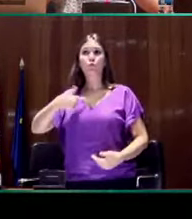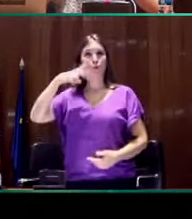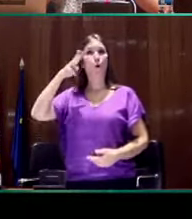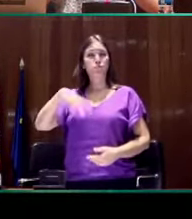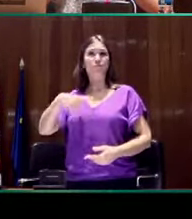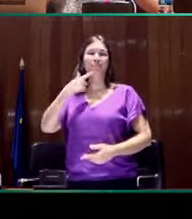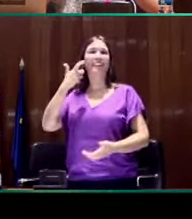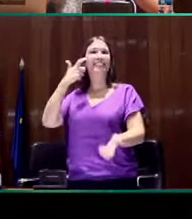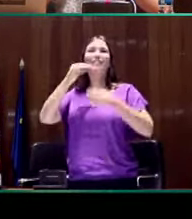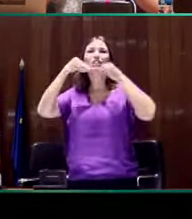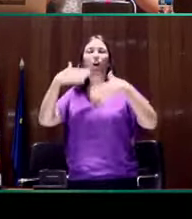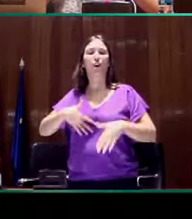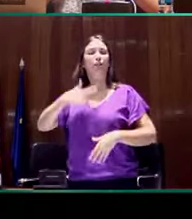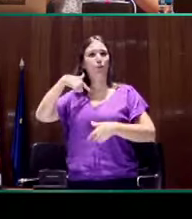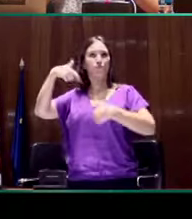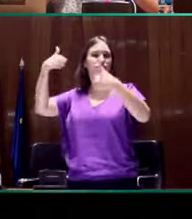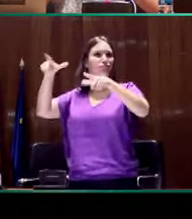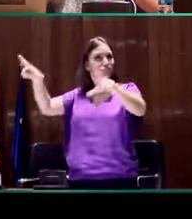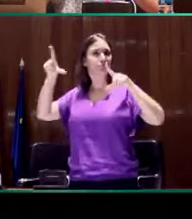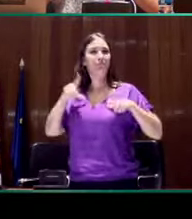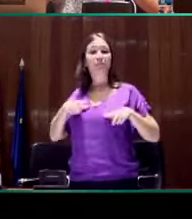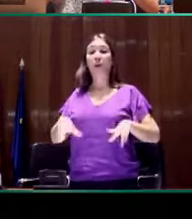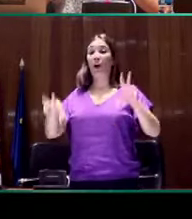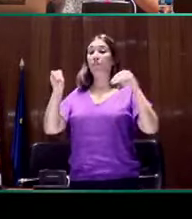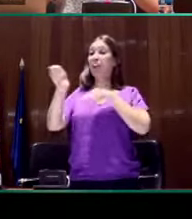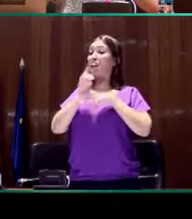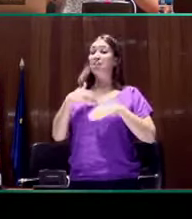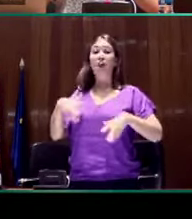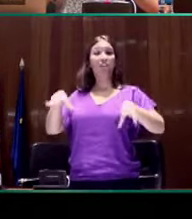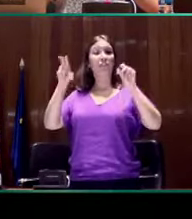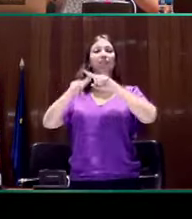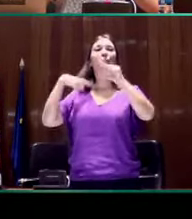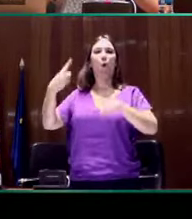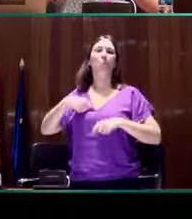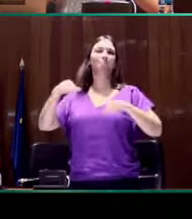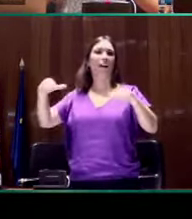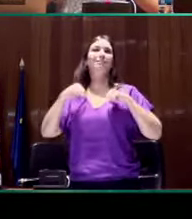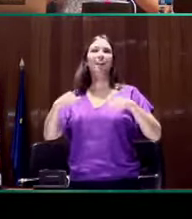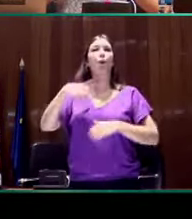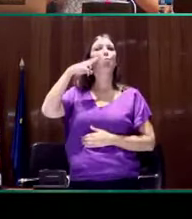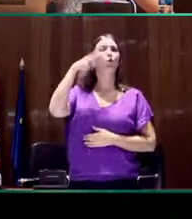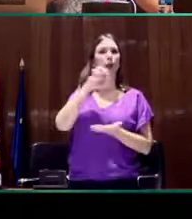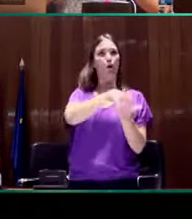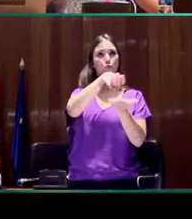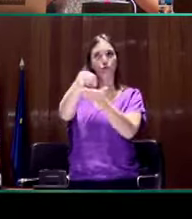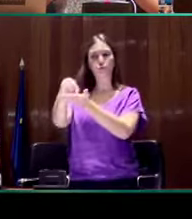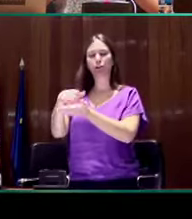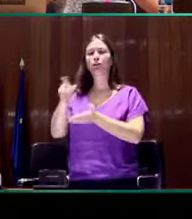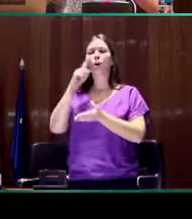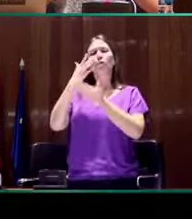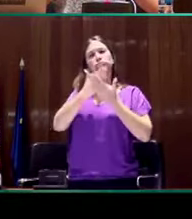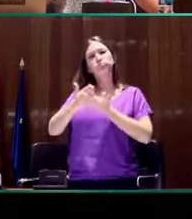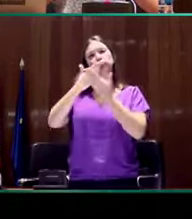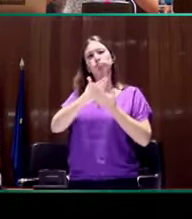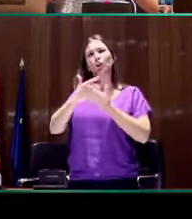licenciada en Historia del Arte. Después de licenciarme en Historia del Arte, hice un máster en museología. Dentro de estos estudios en